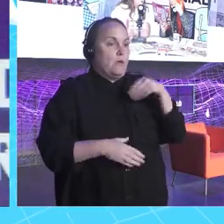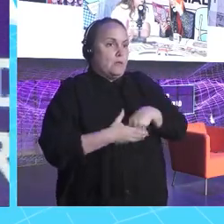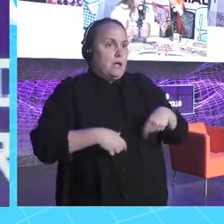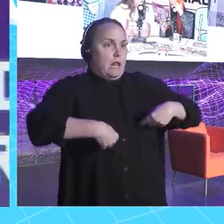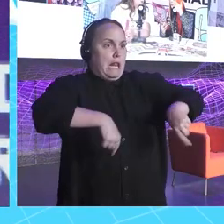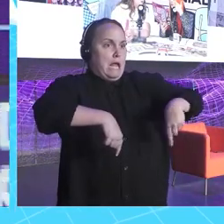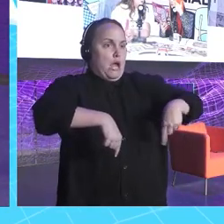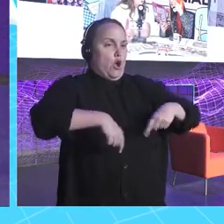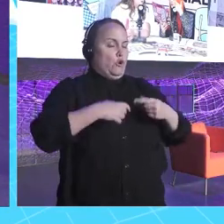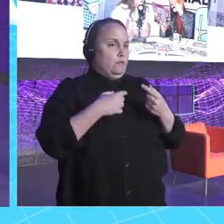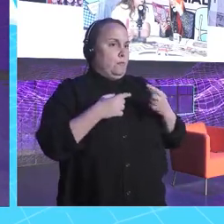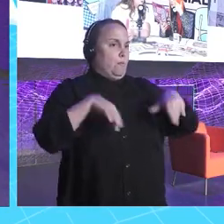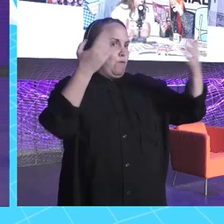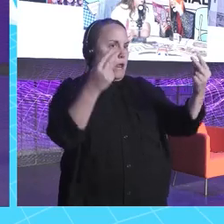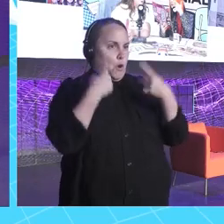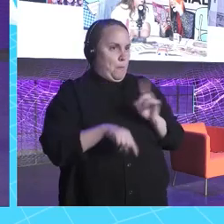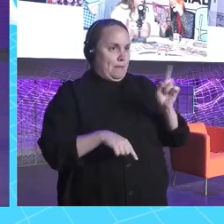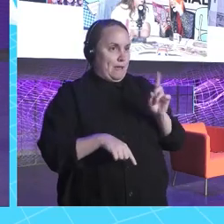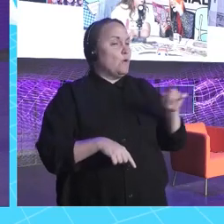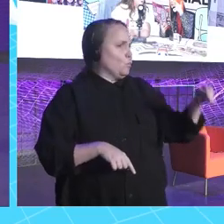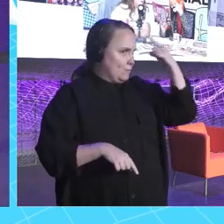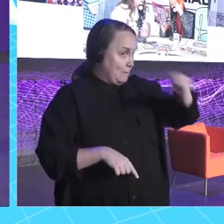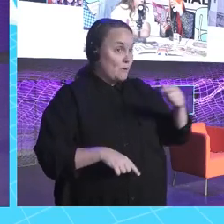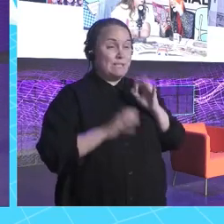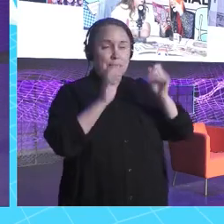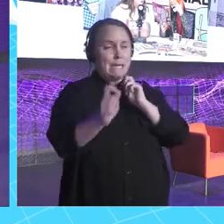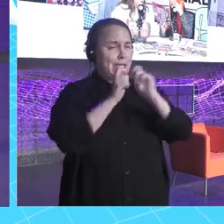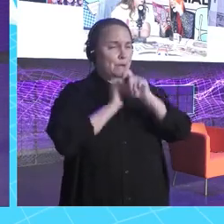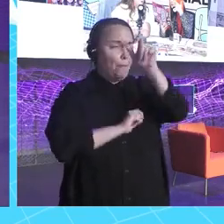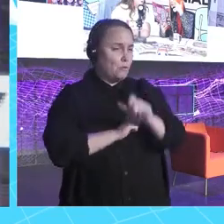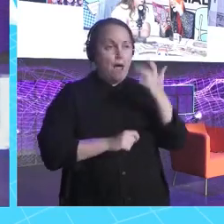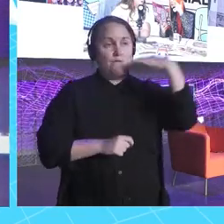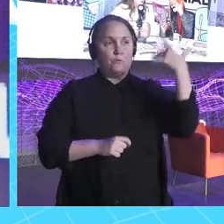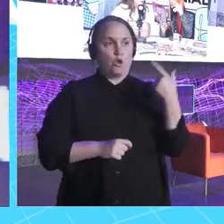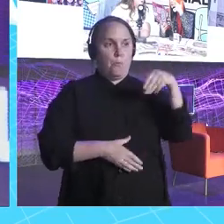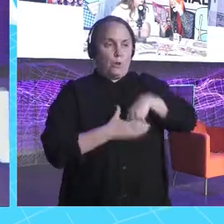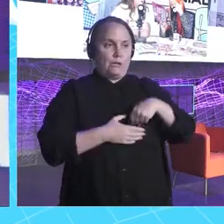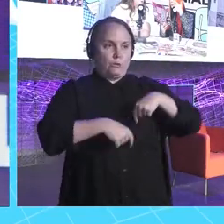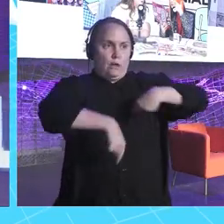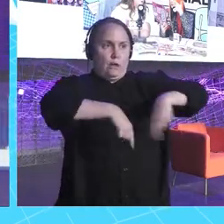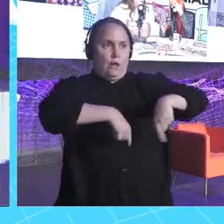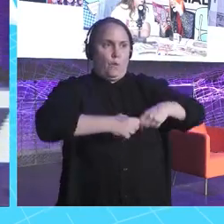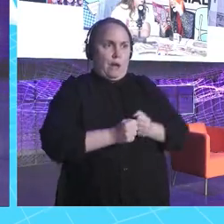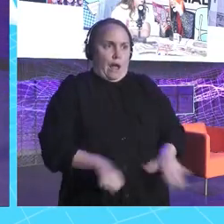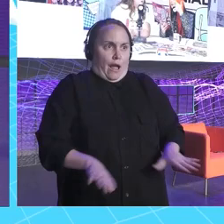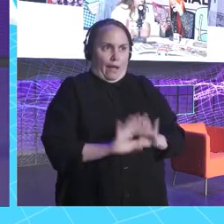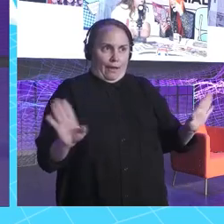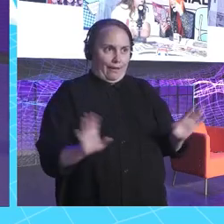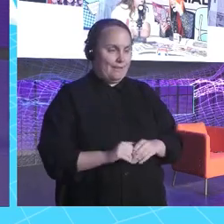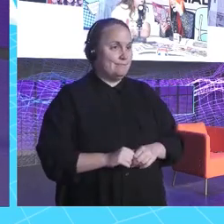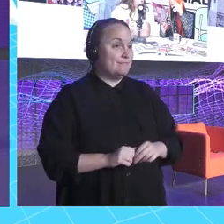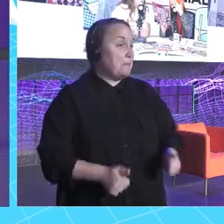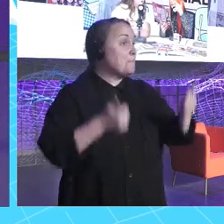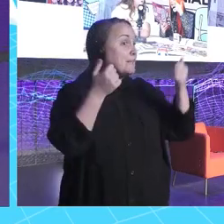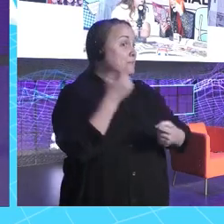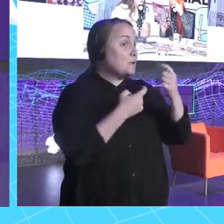pero siempre estoy cagada. Yo quiero que sepas que cada vez que entrevisto a alguien, tú sepas que yo por dentro me estoy cagando encima. Y ya está. ¿Alguna pregunta